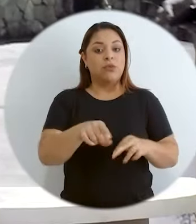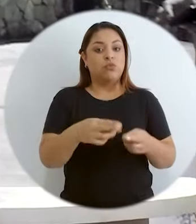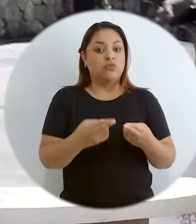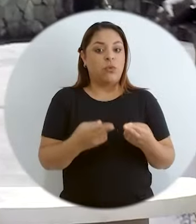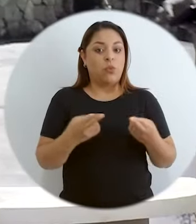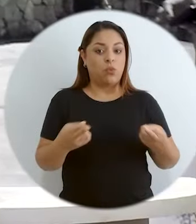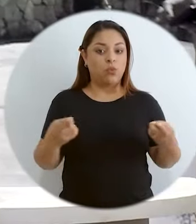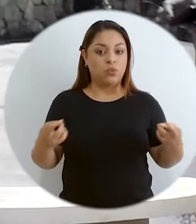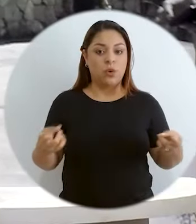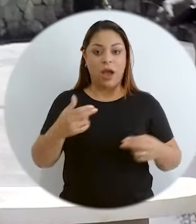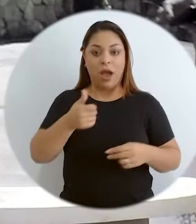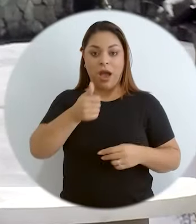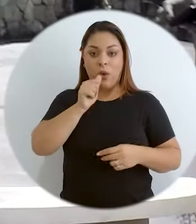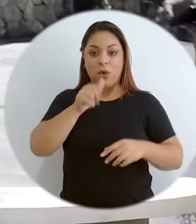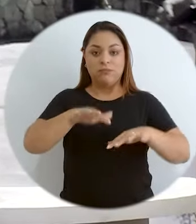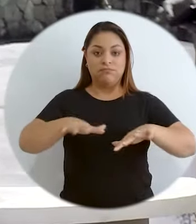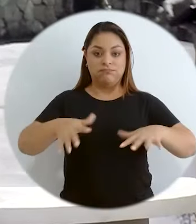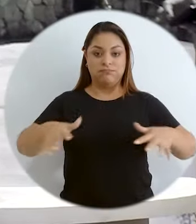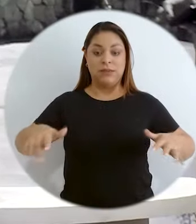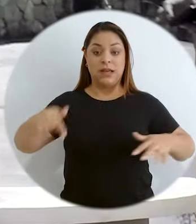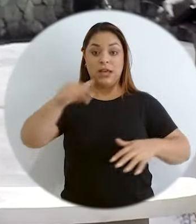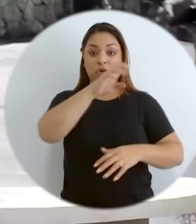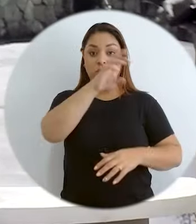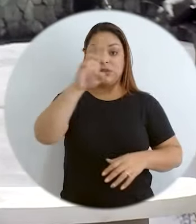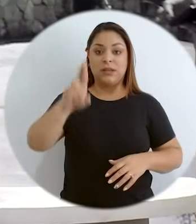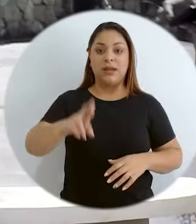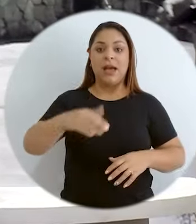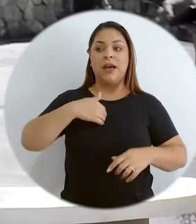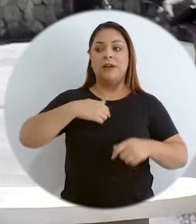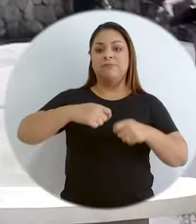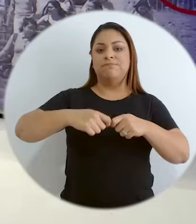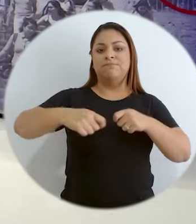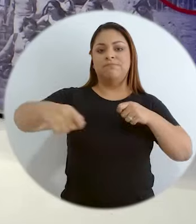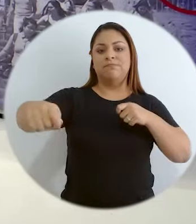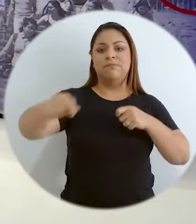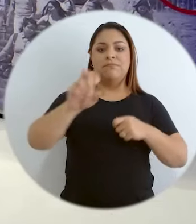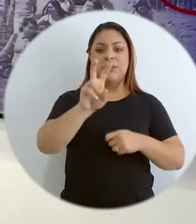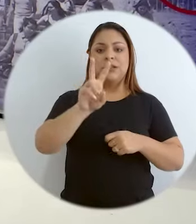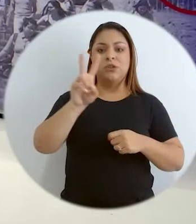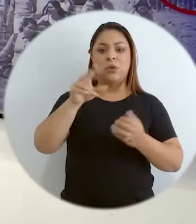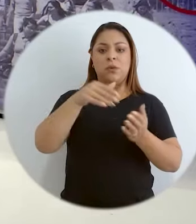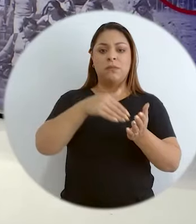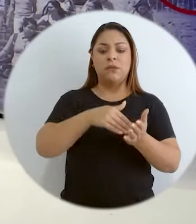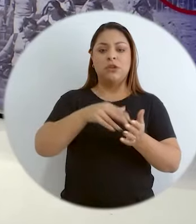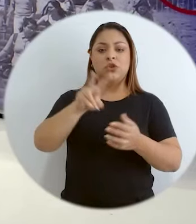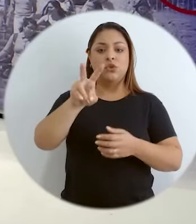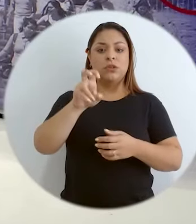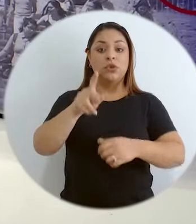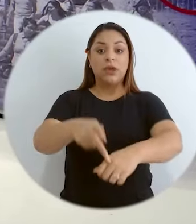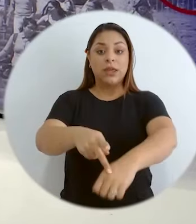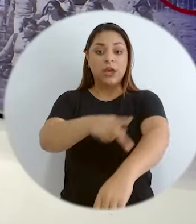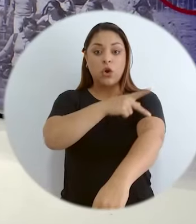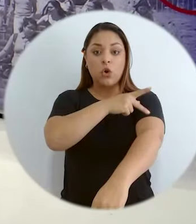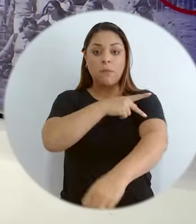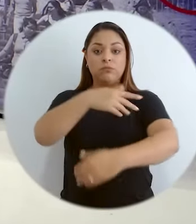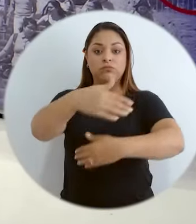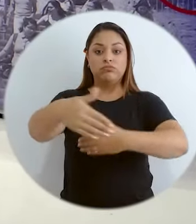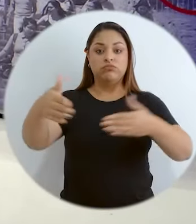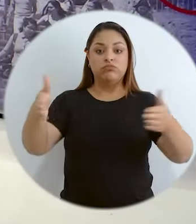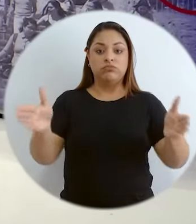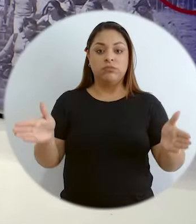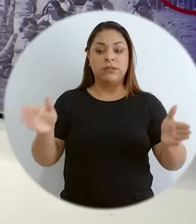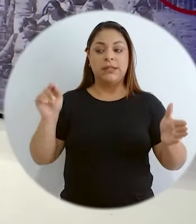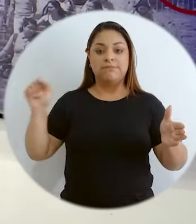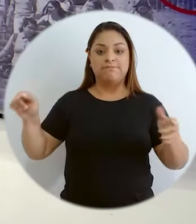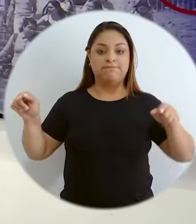el mar territorial de Costa Rica tiene un ancho de dos semillas náuticas, que es casi 22.200 kilómetros cuadrados a lo largo